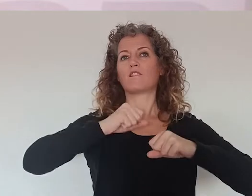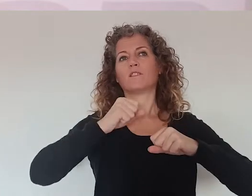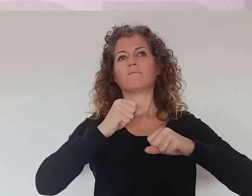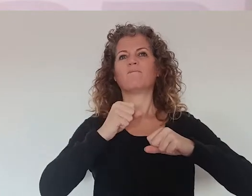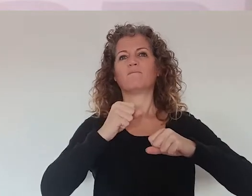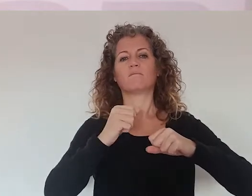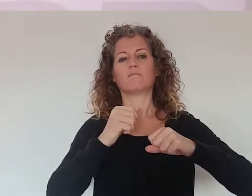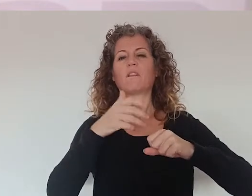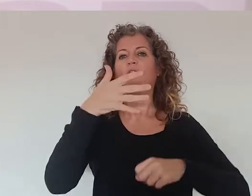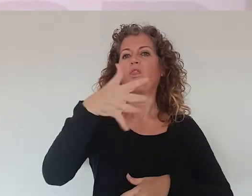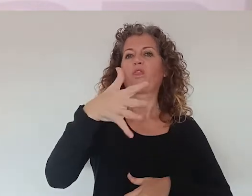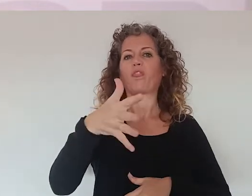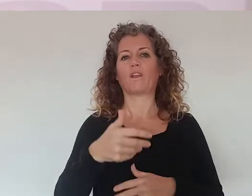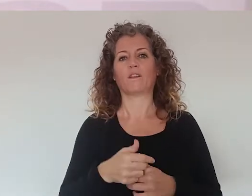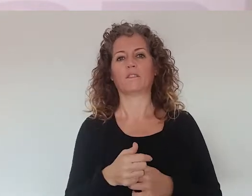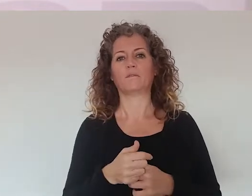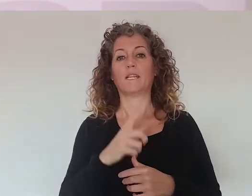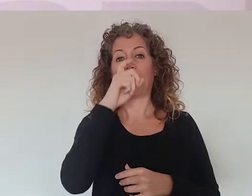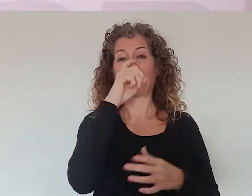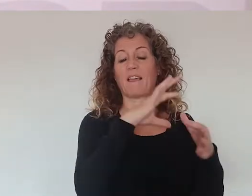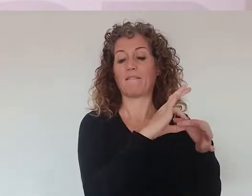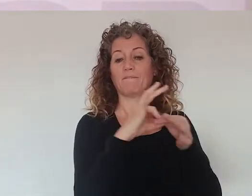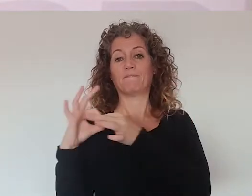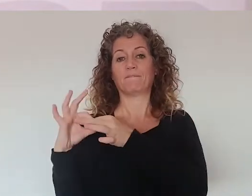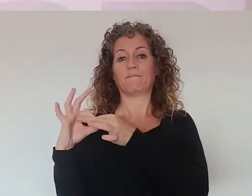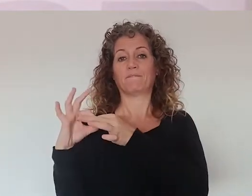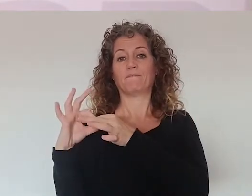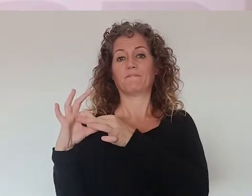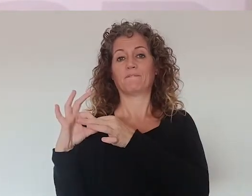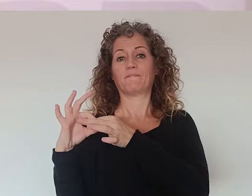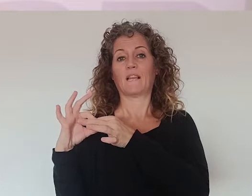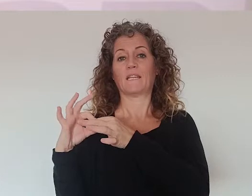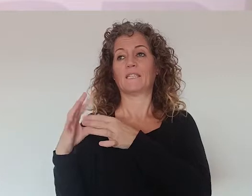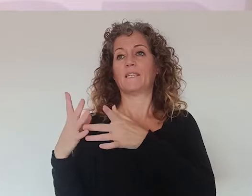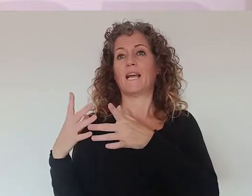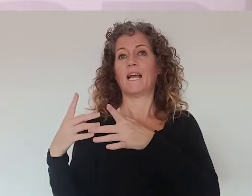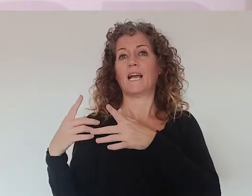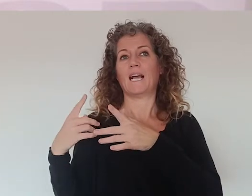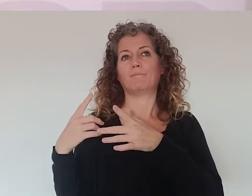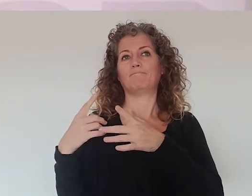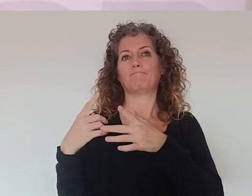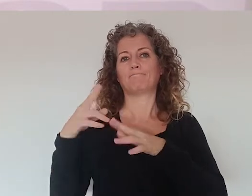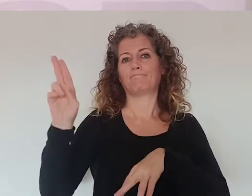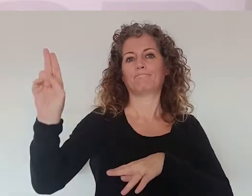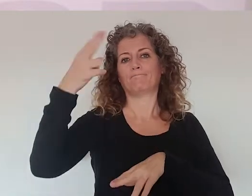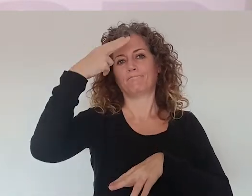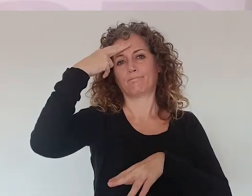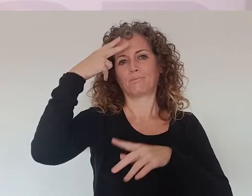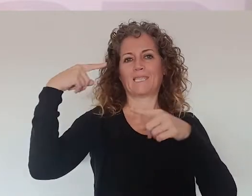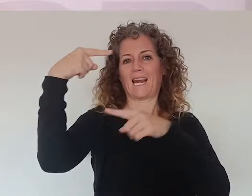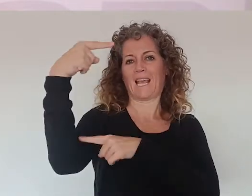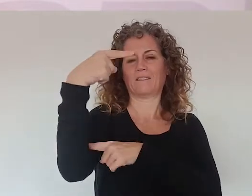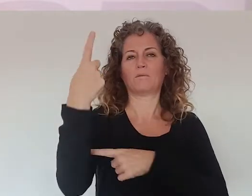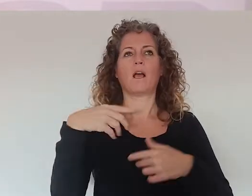porque somos personas mayores. Es decir, la edad está asociada tradicionalmente a estereotipos y